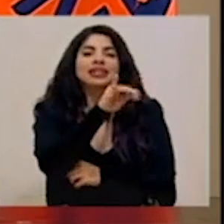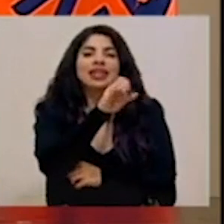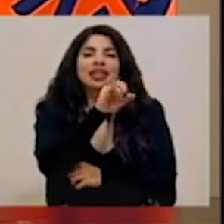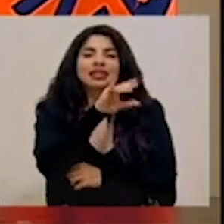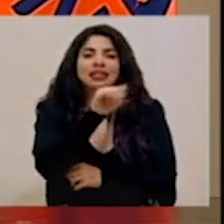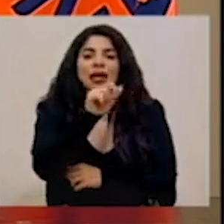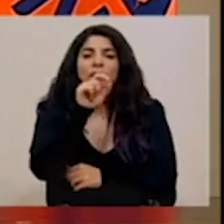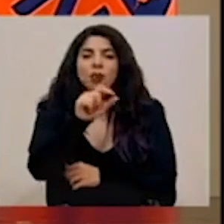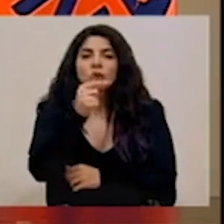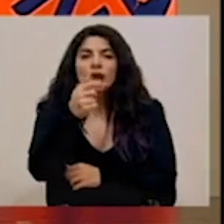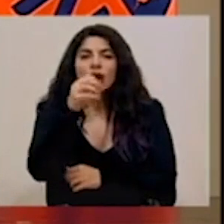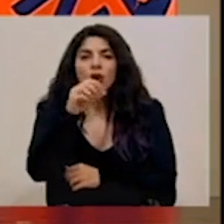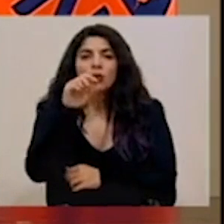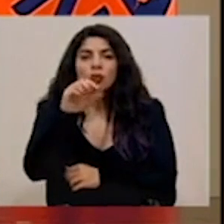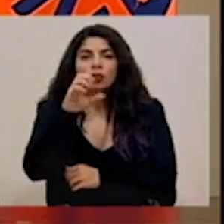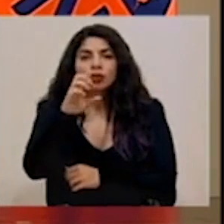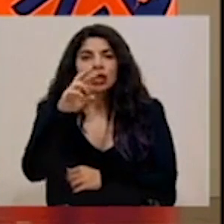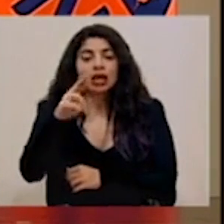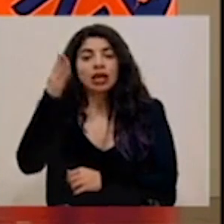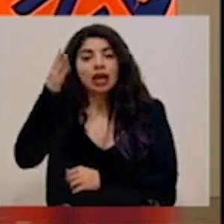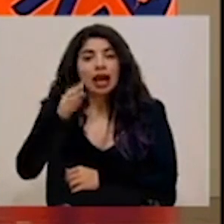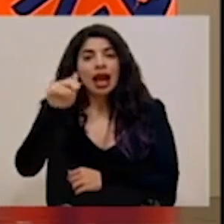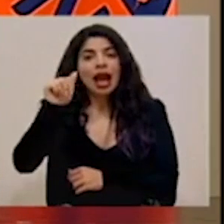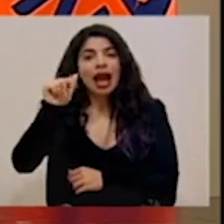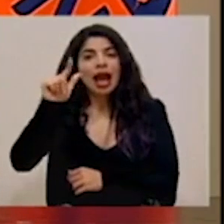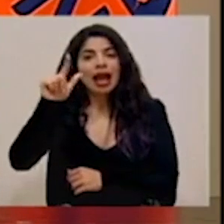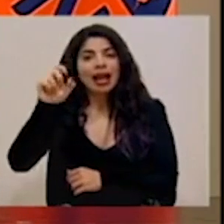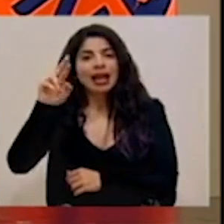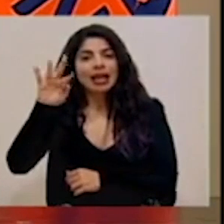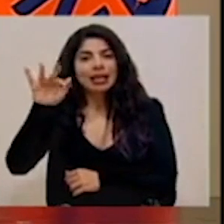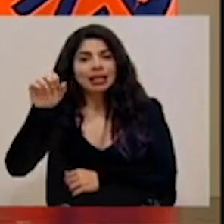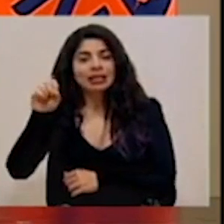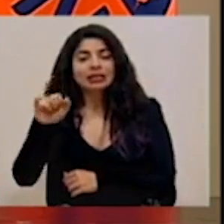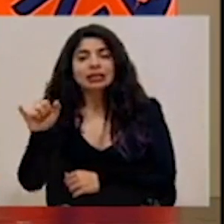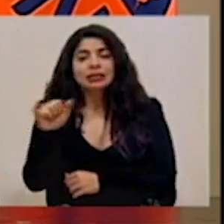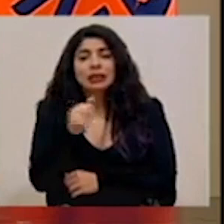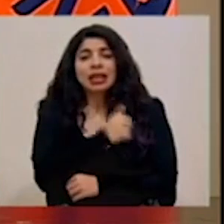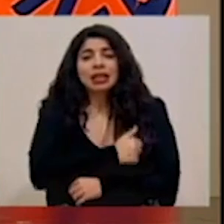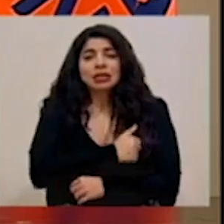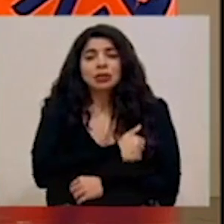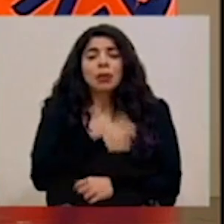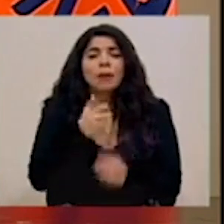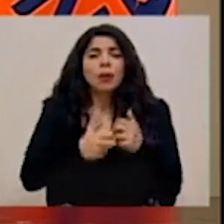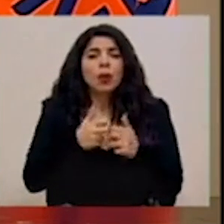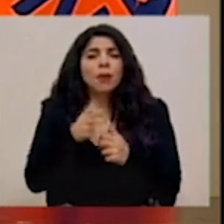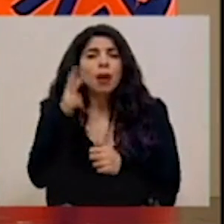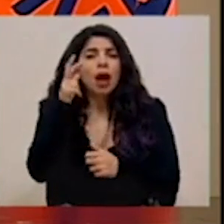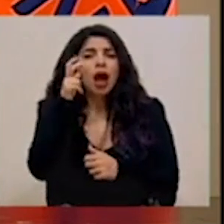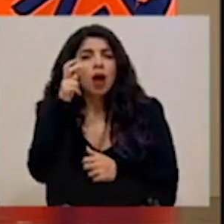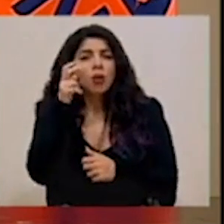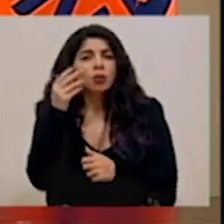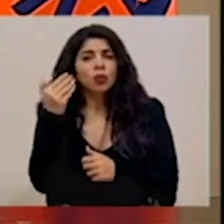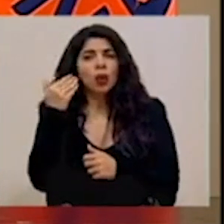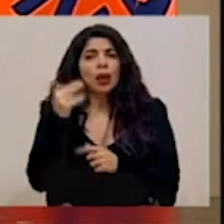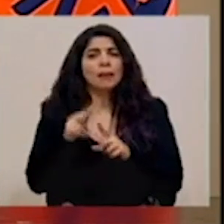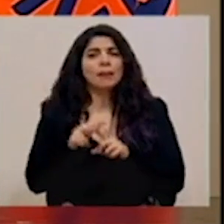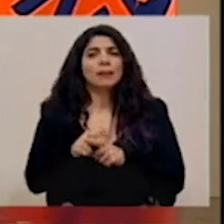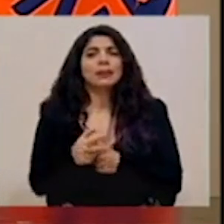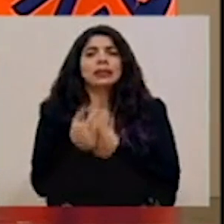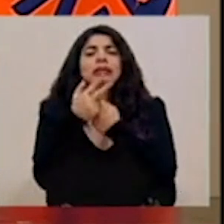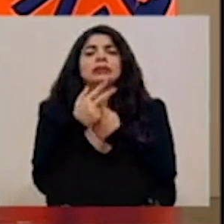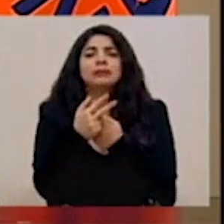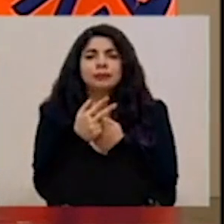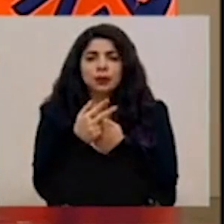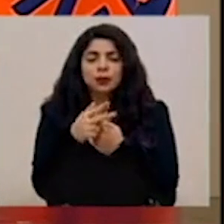.cr slash alertas. Pedimos también disculpas por el problema de audio que tuvimos al principio